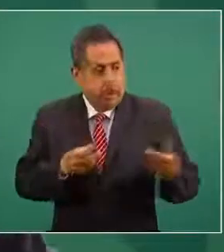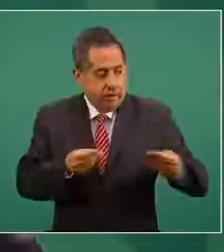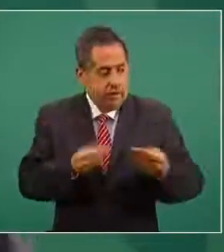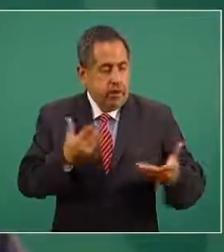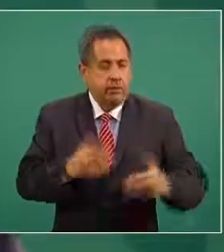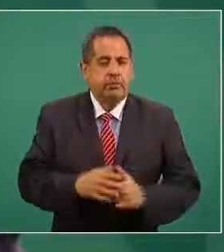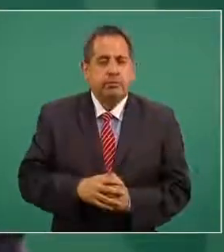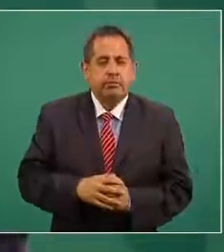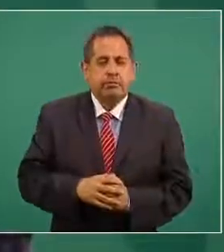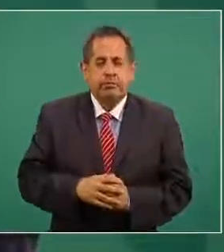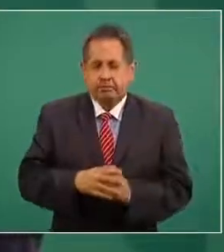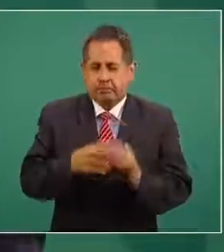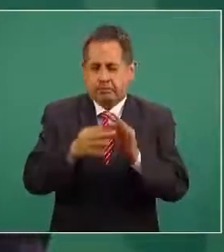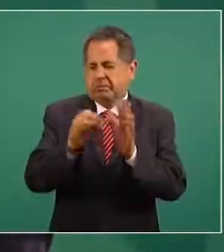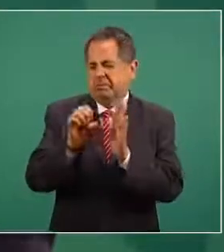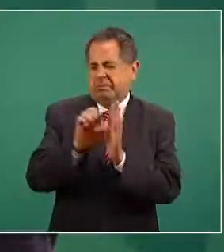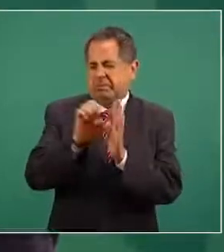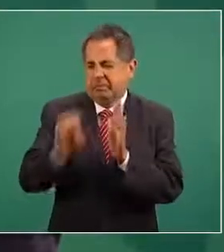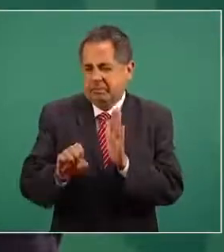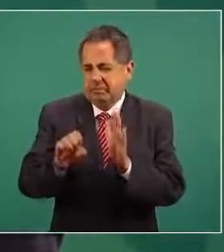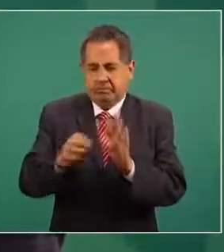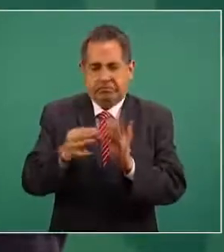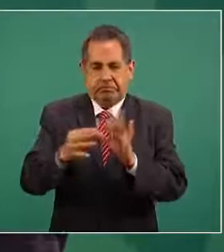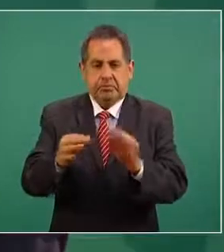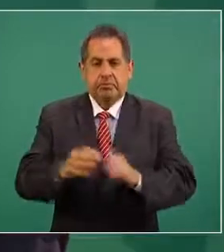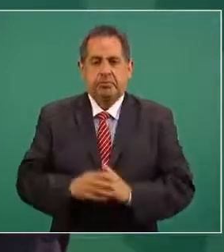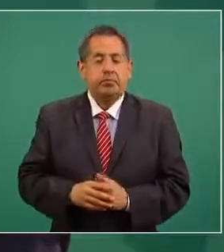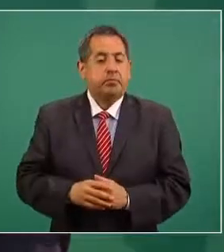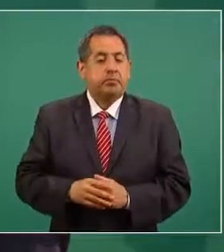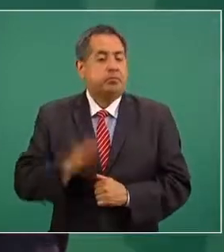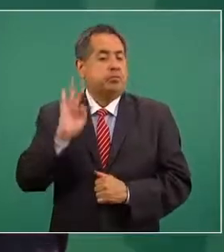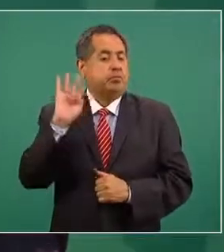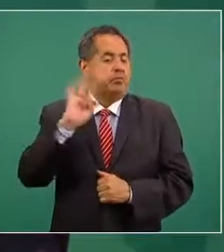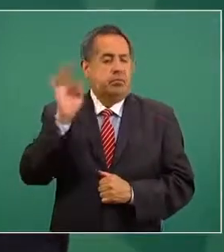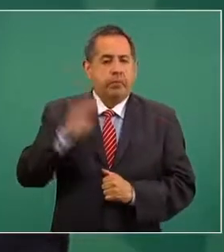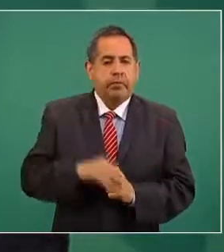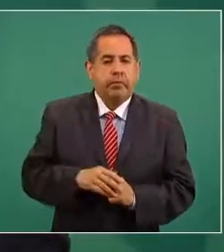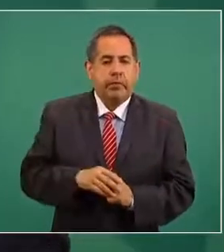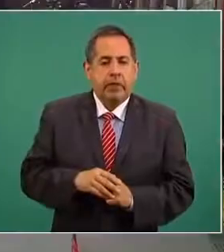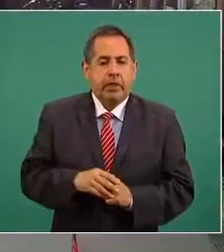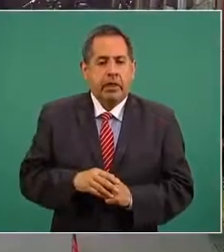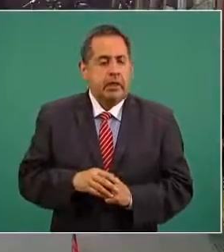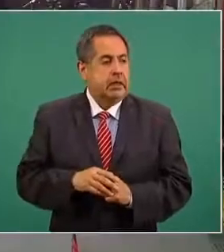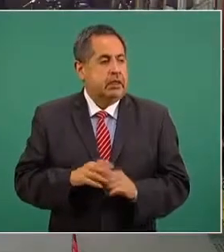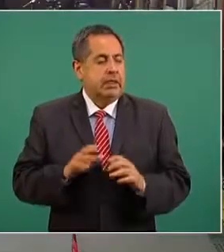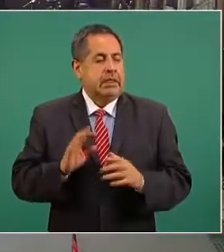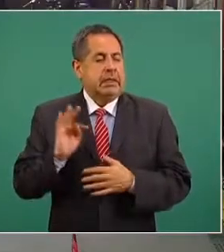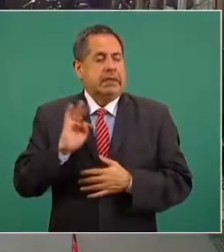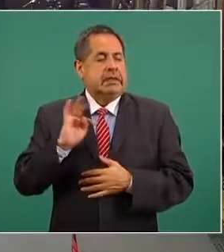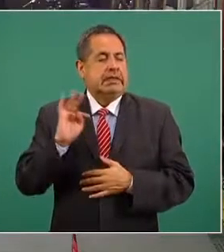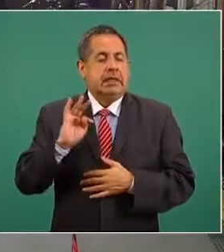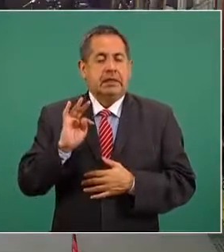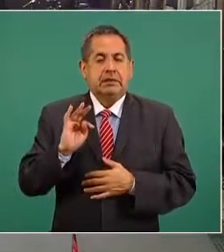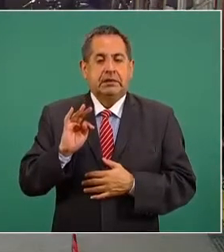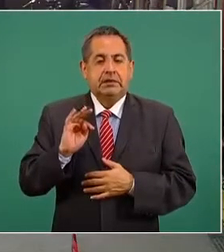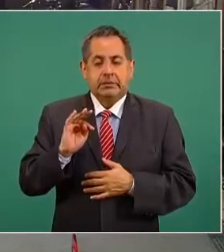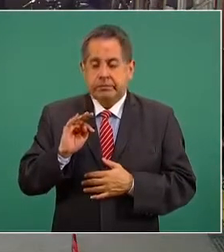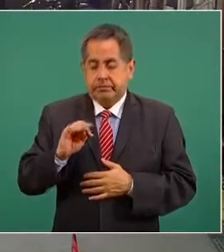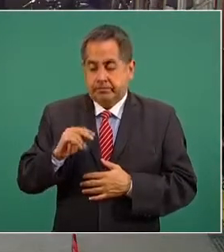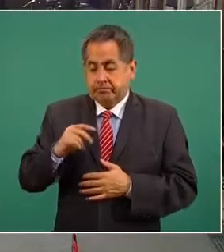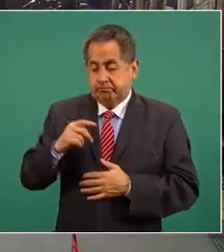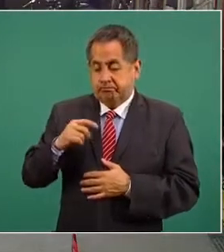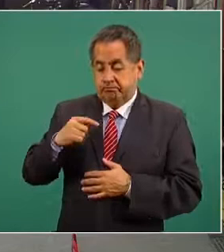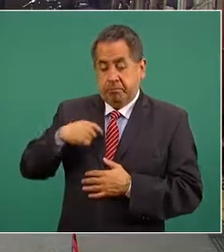Voy a hacer un símil si ustedes me permiten. Si México tuviese conocimiento de una organización terrorista basada en México